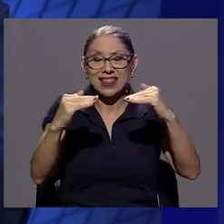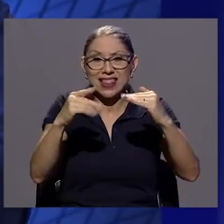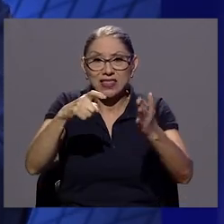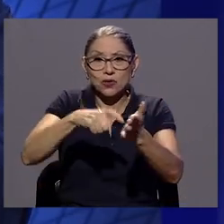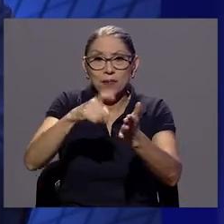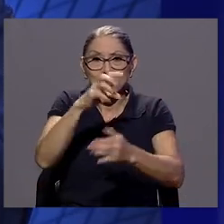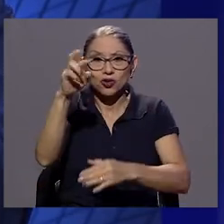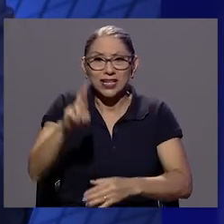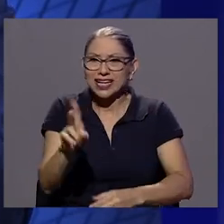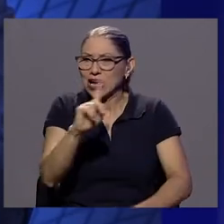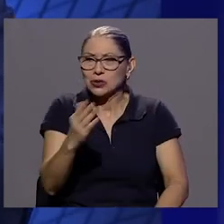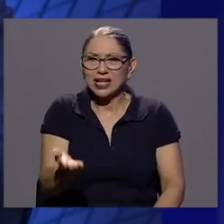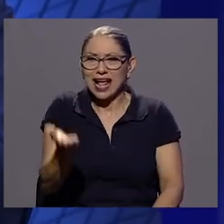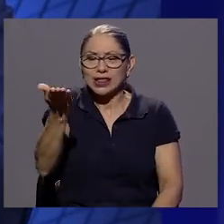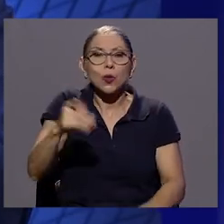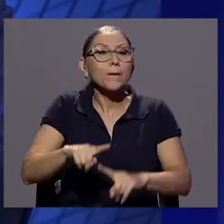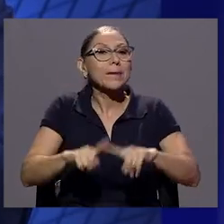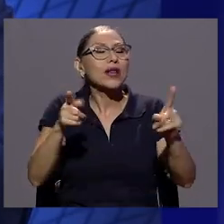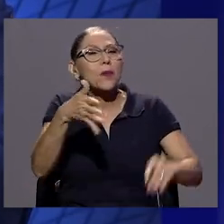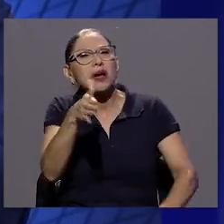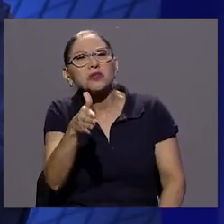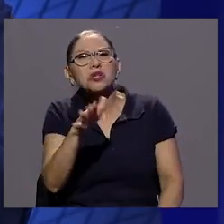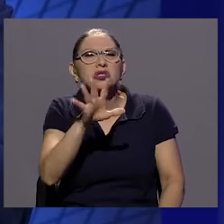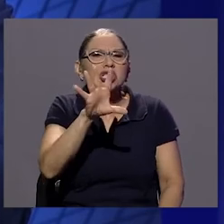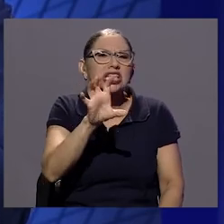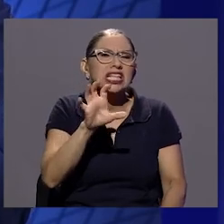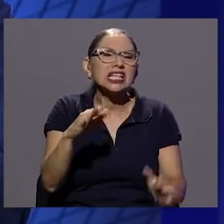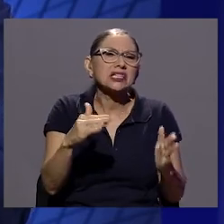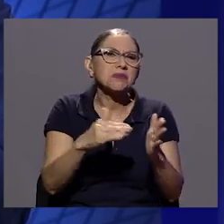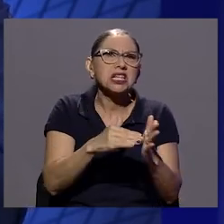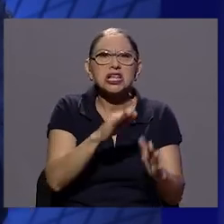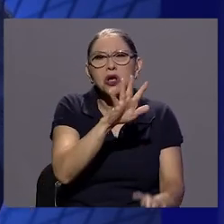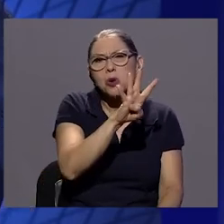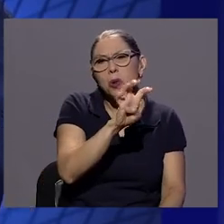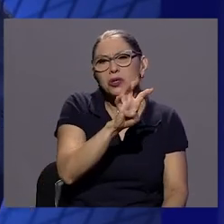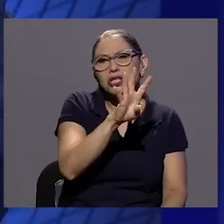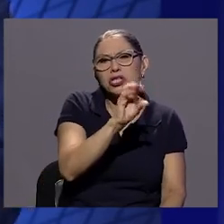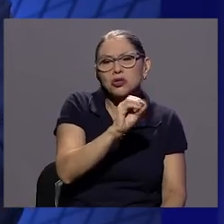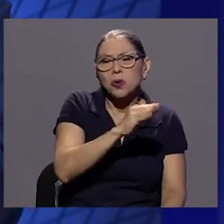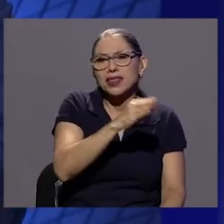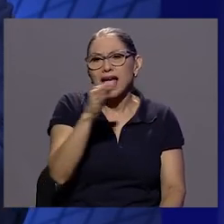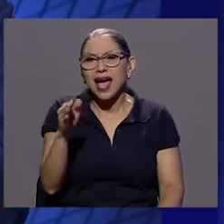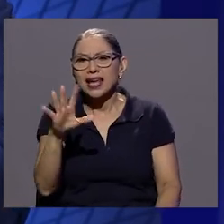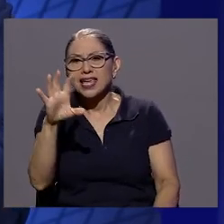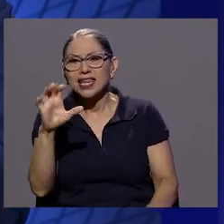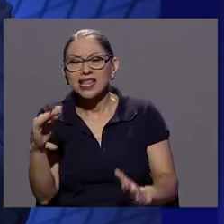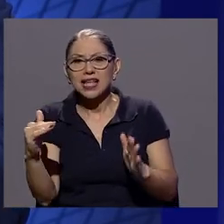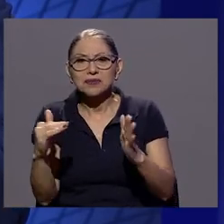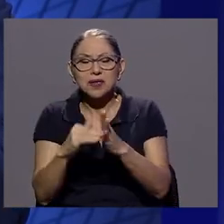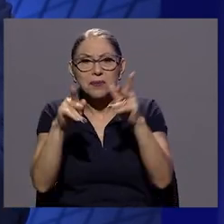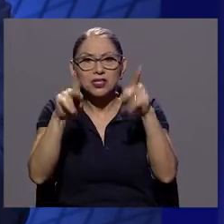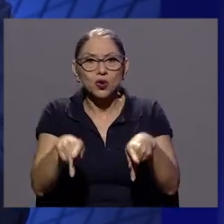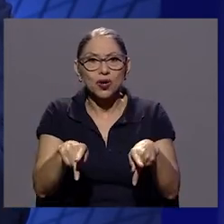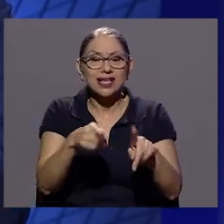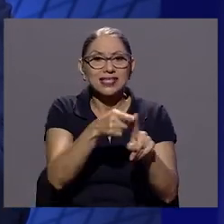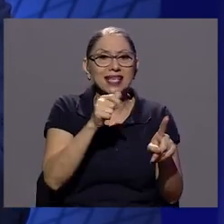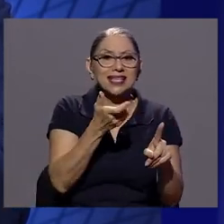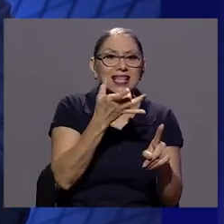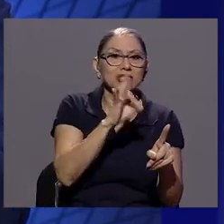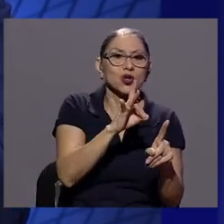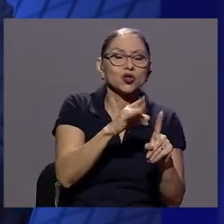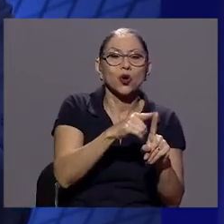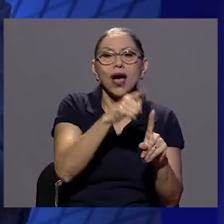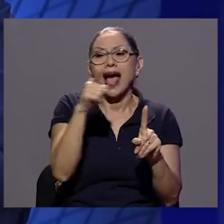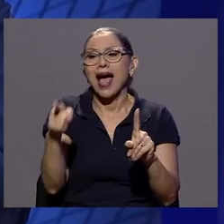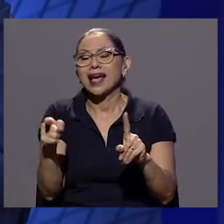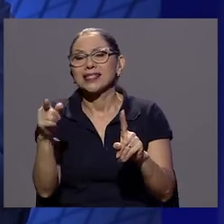pero hay alrededor de 450 mil personas a 500 mil personas entre los 18 y 65 años que tienen su compromiso